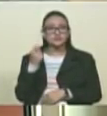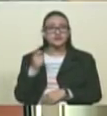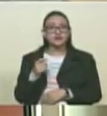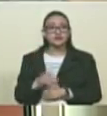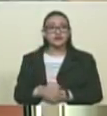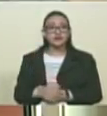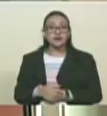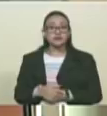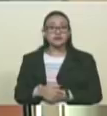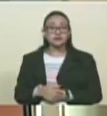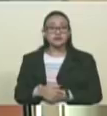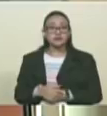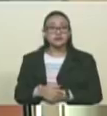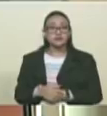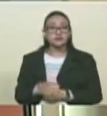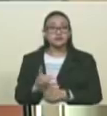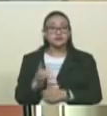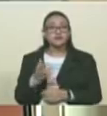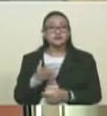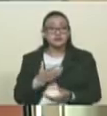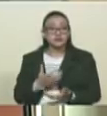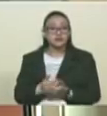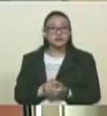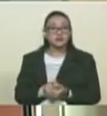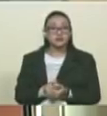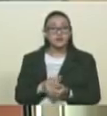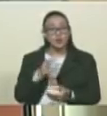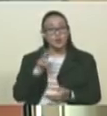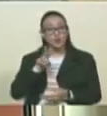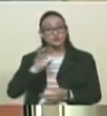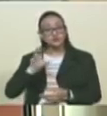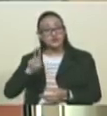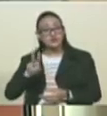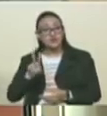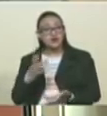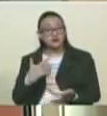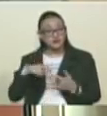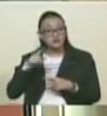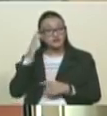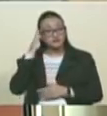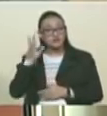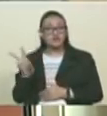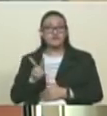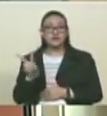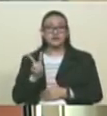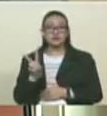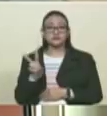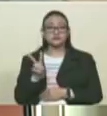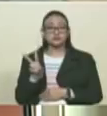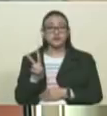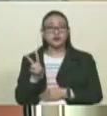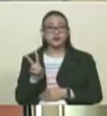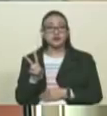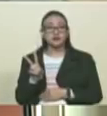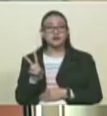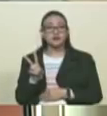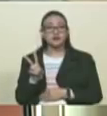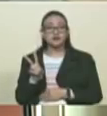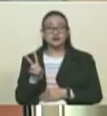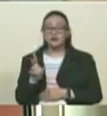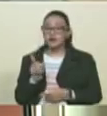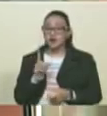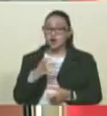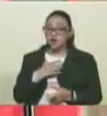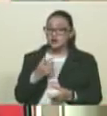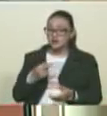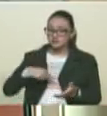a la tinta indeleble que no se va a utilizar porque la Universidad Central de Venezuela, sepa lo Venezuela, se negó a proveer de